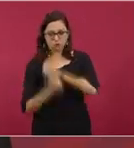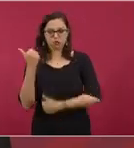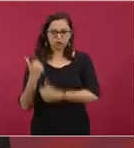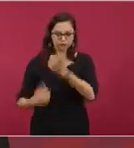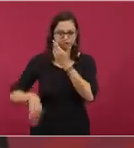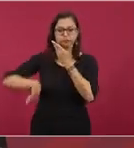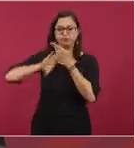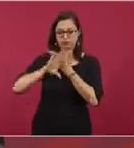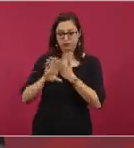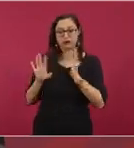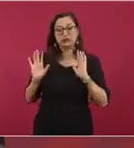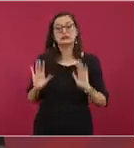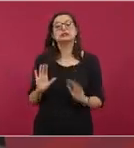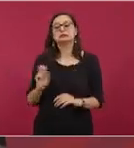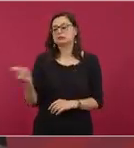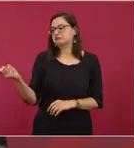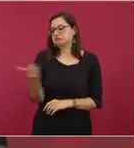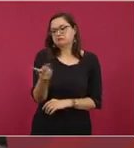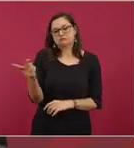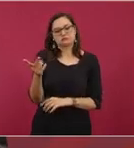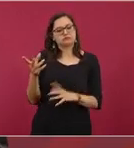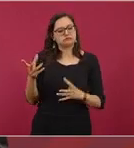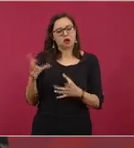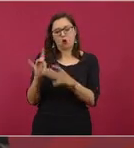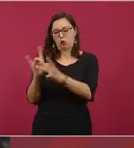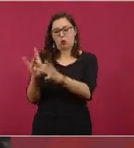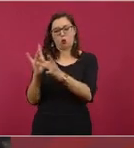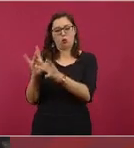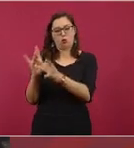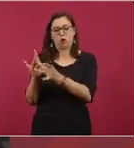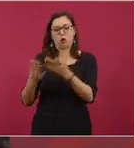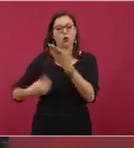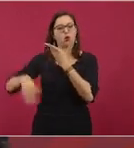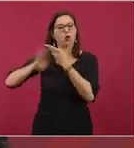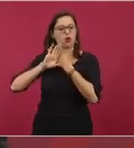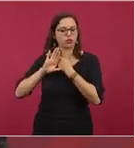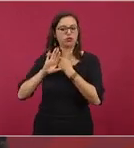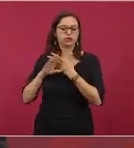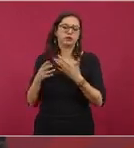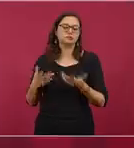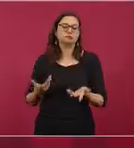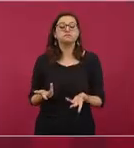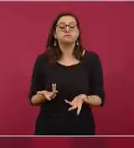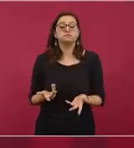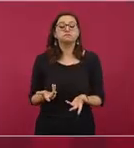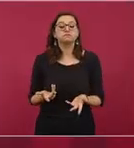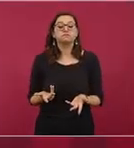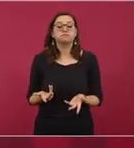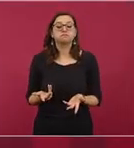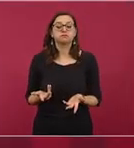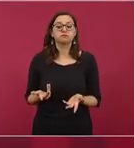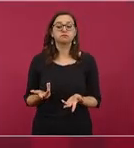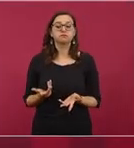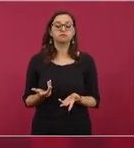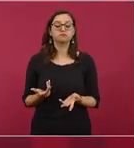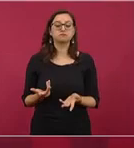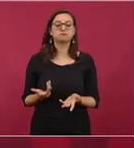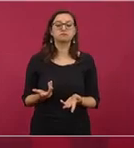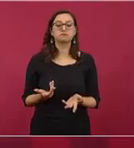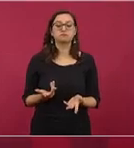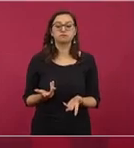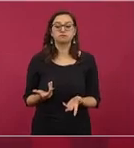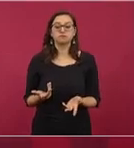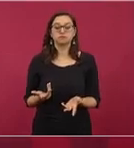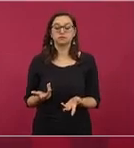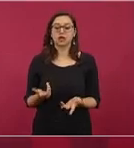unidos en contra de nosotros entonces es para